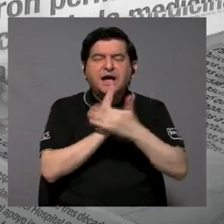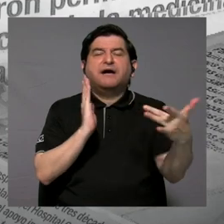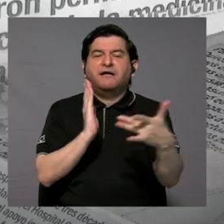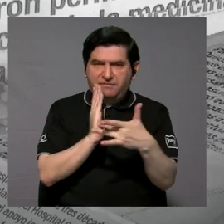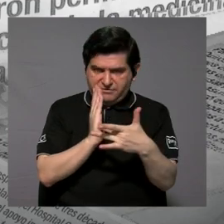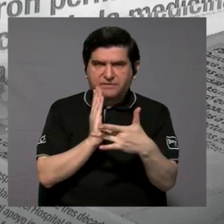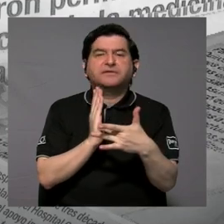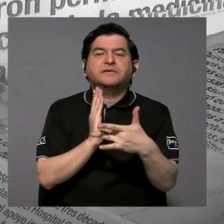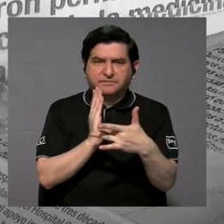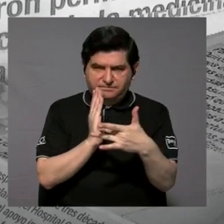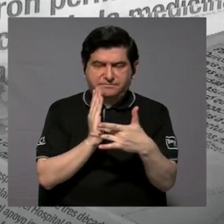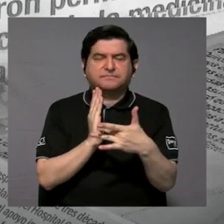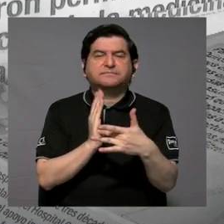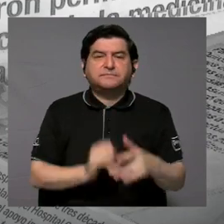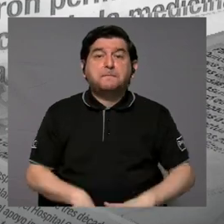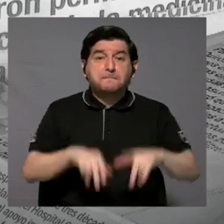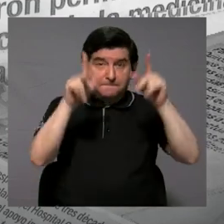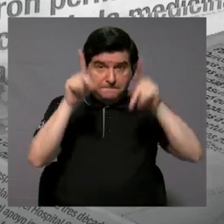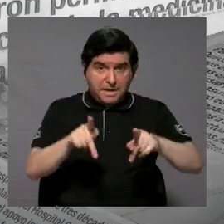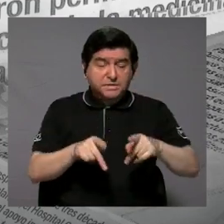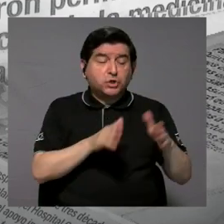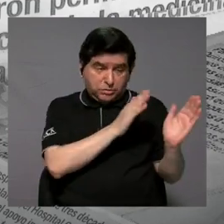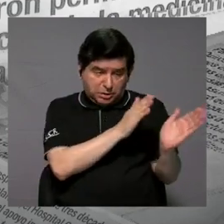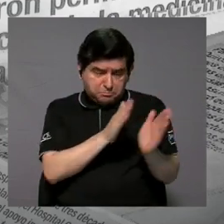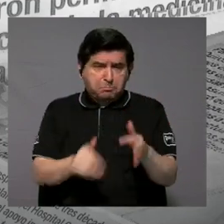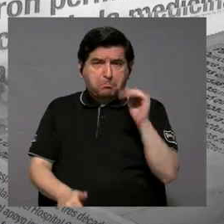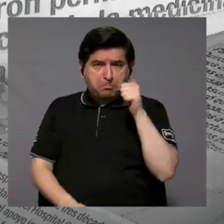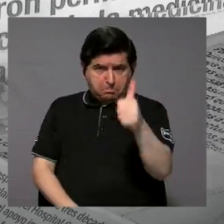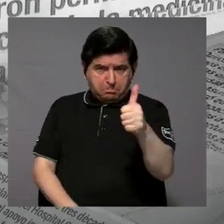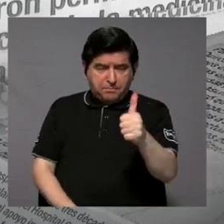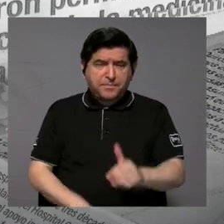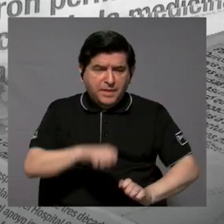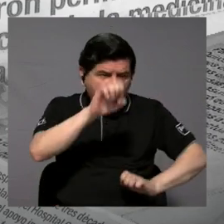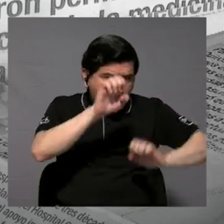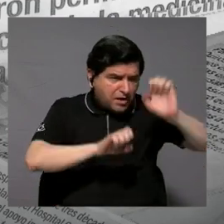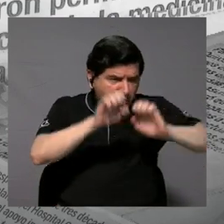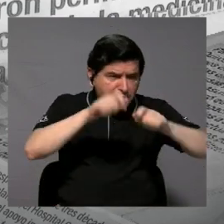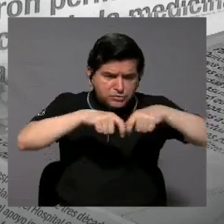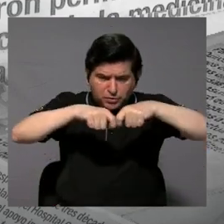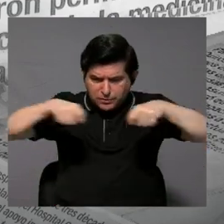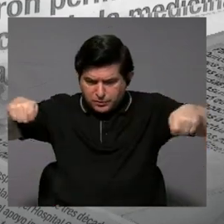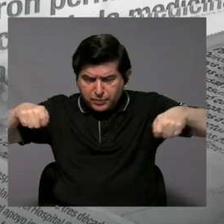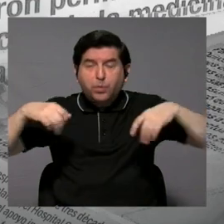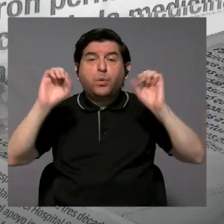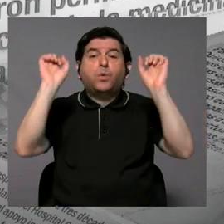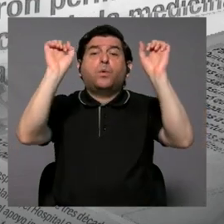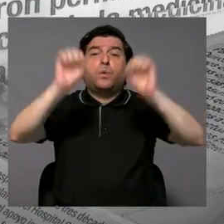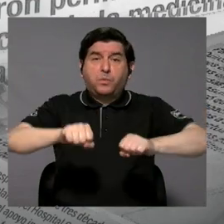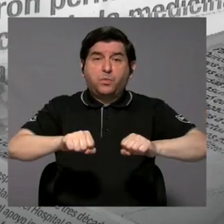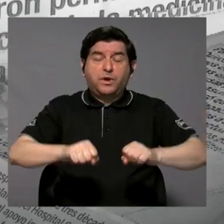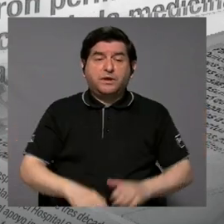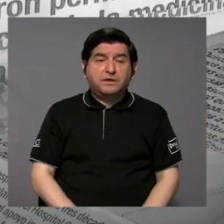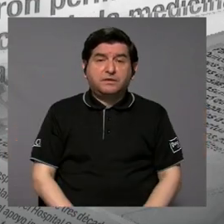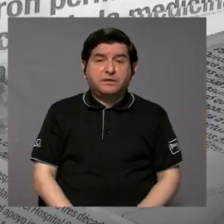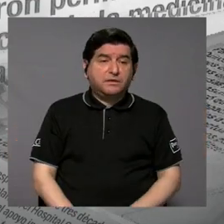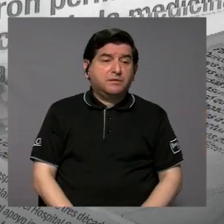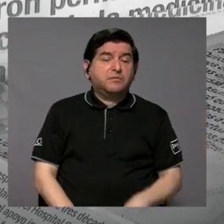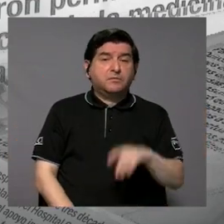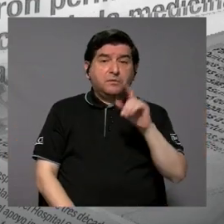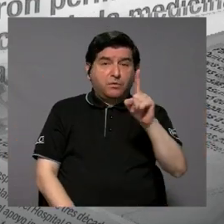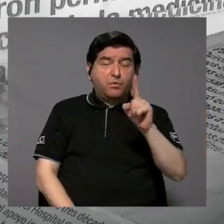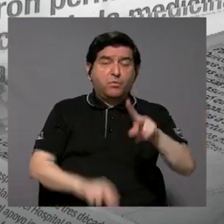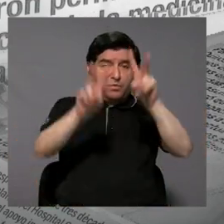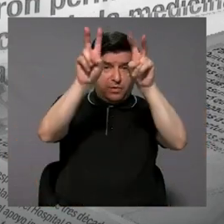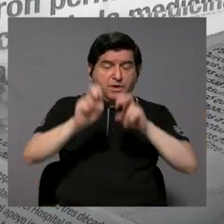técnica, tenemos personas formadas en medición y evaluación que son capaces de llevar a cabo